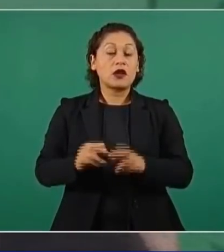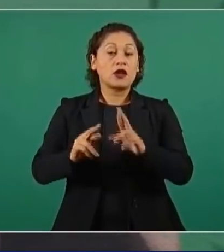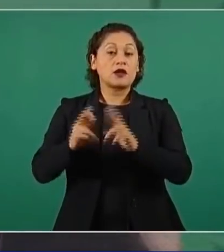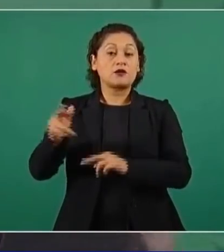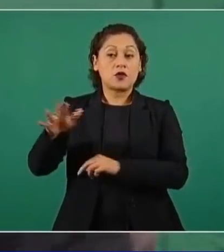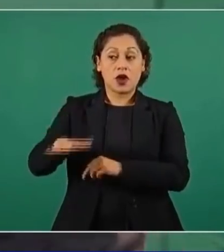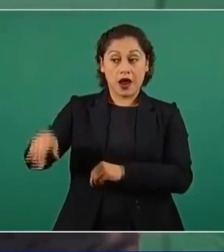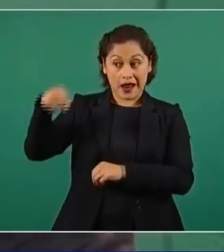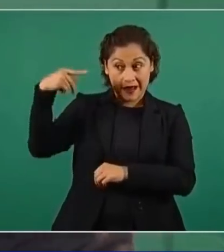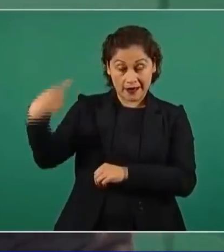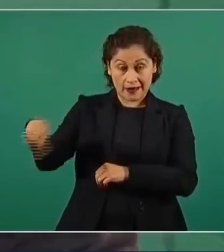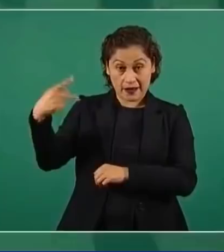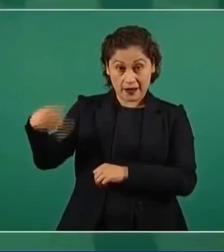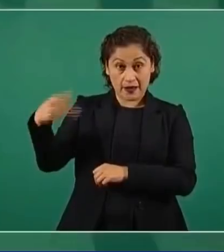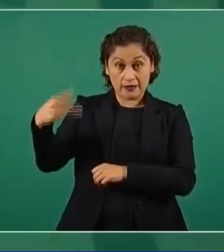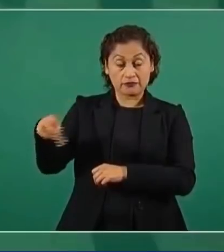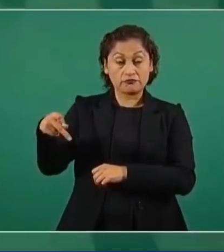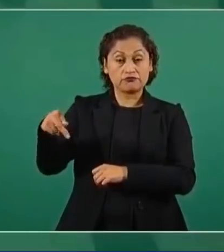para